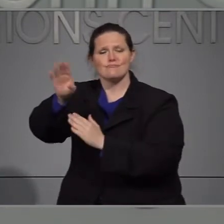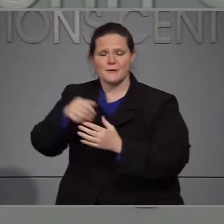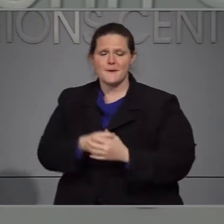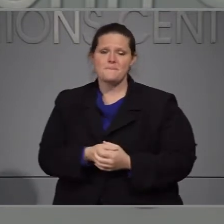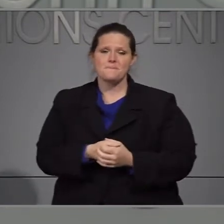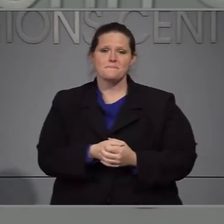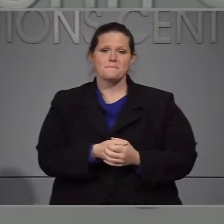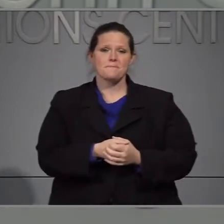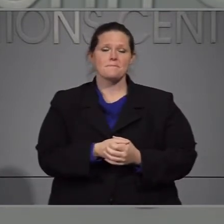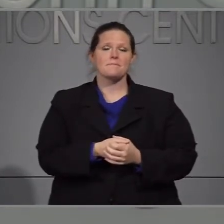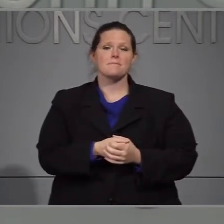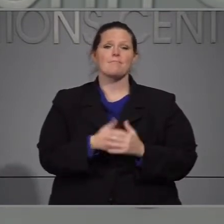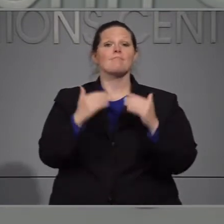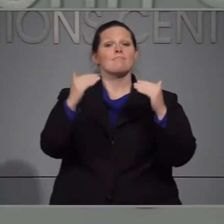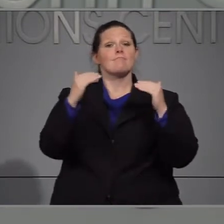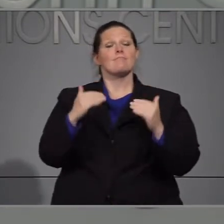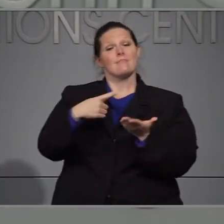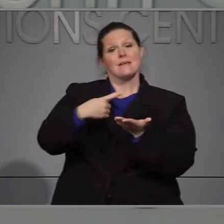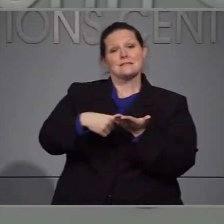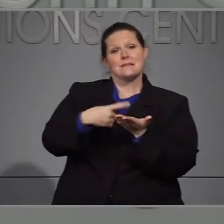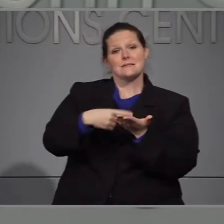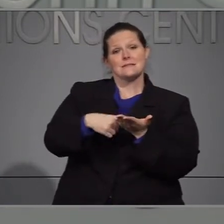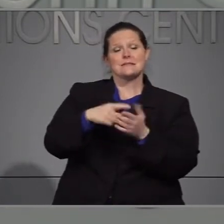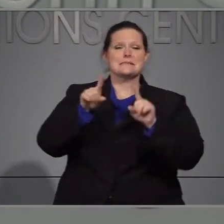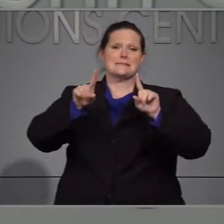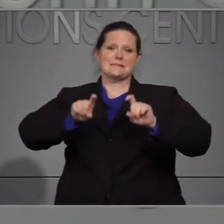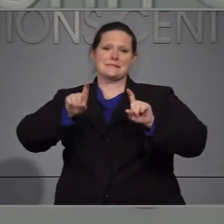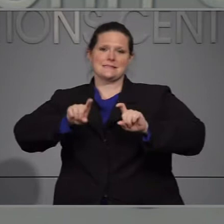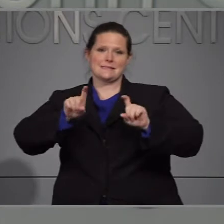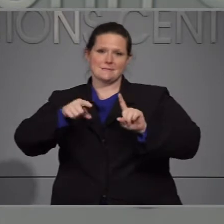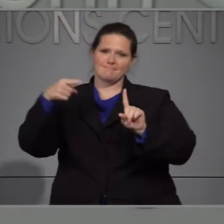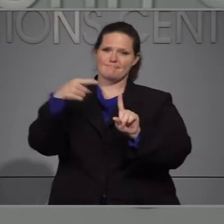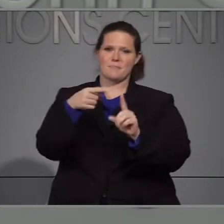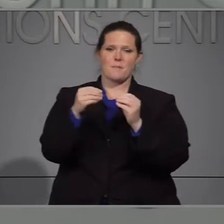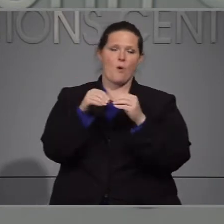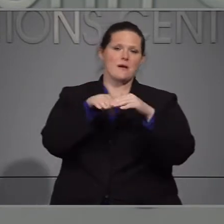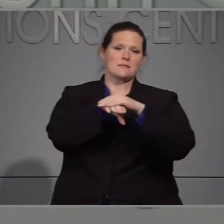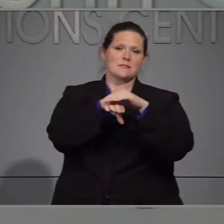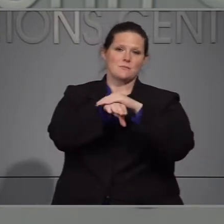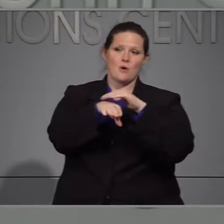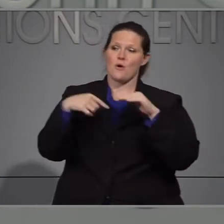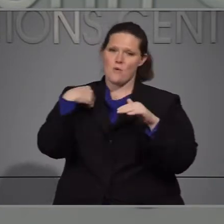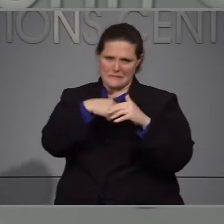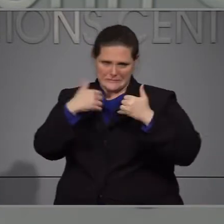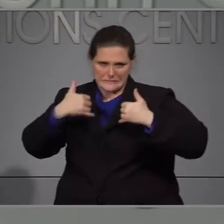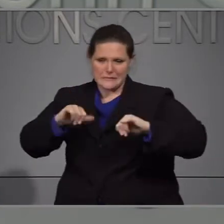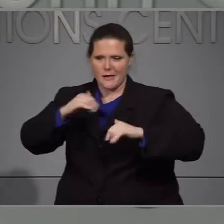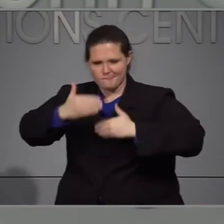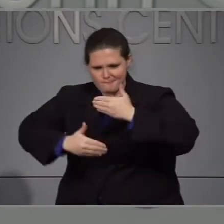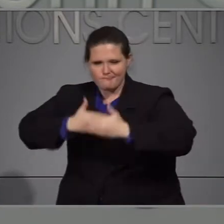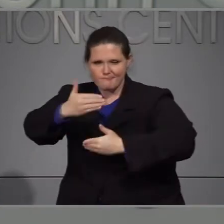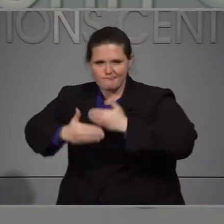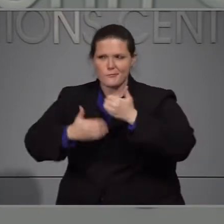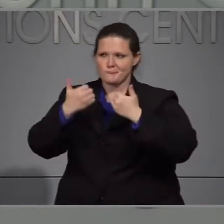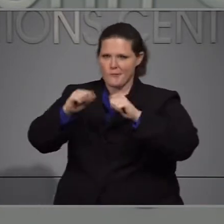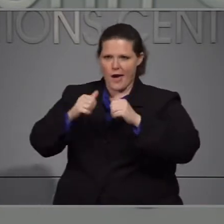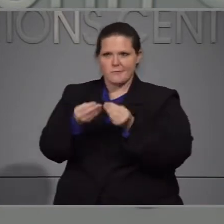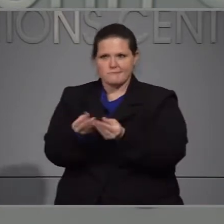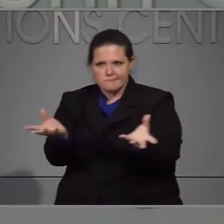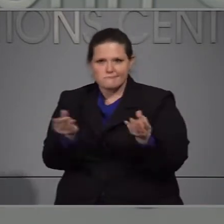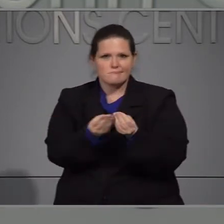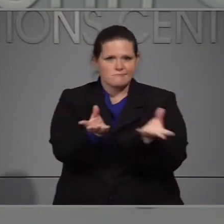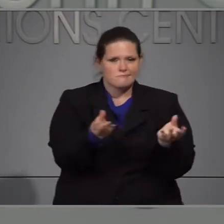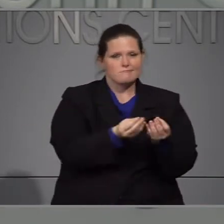Mientras tanto en Carolina del Norte nos enfocamos en hacer las pruebas de COVID más accesibles y más disponibles a las